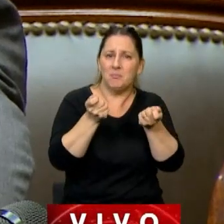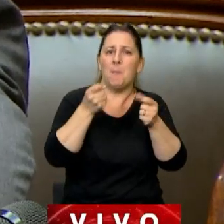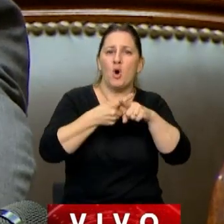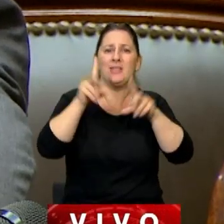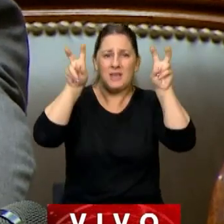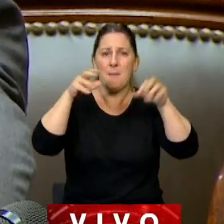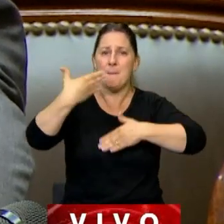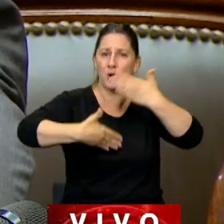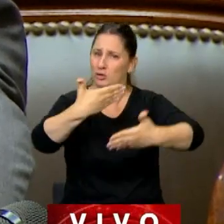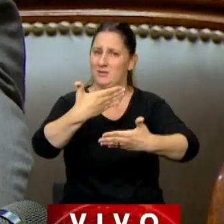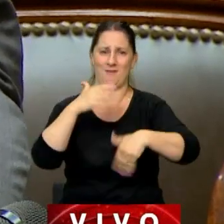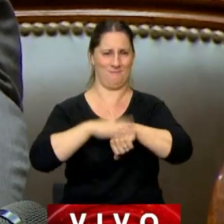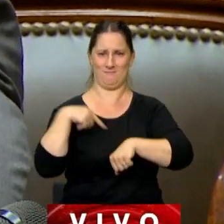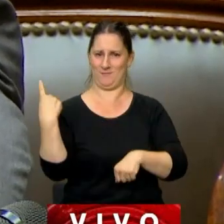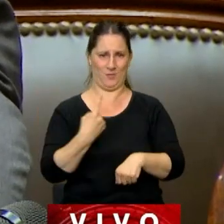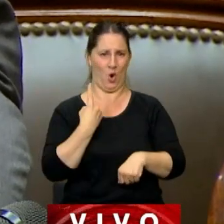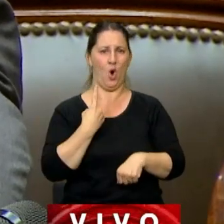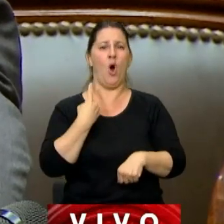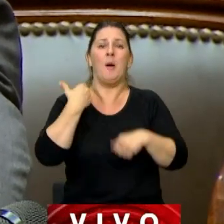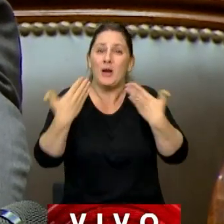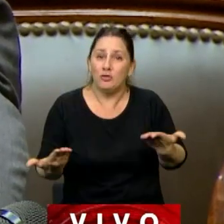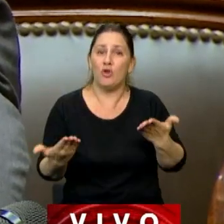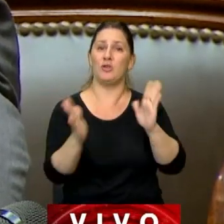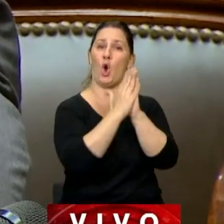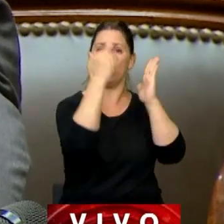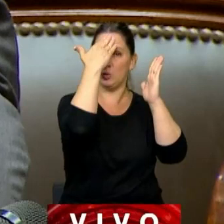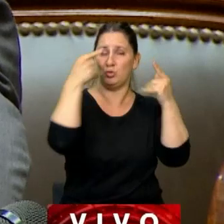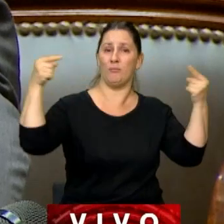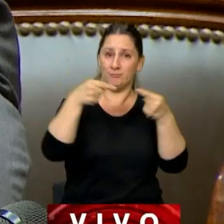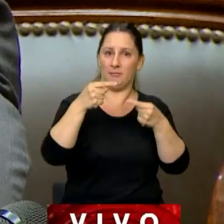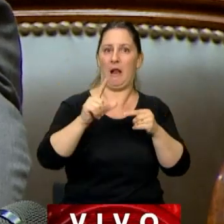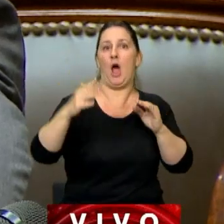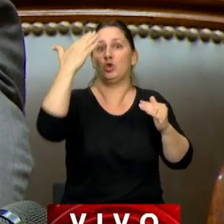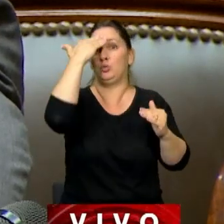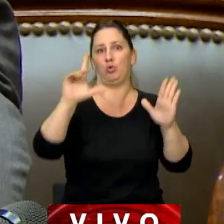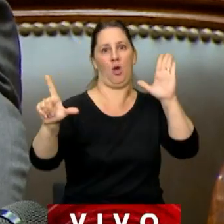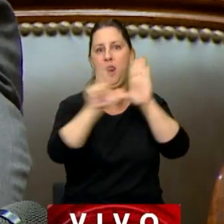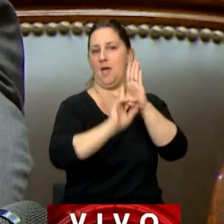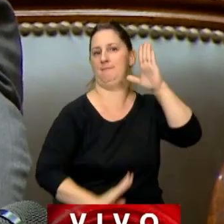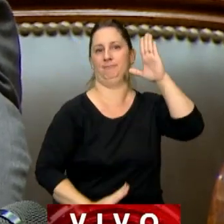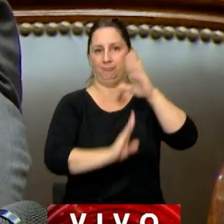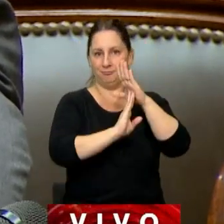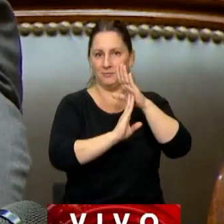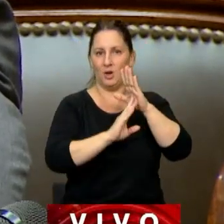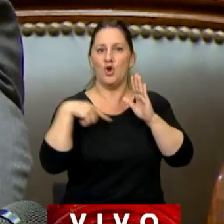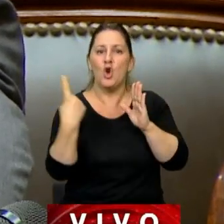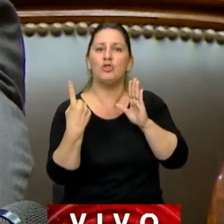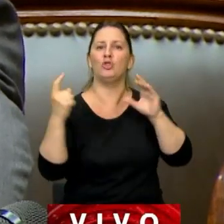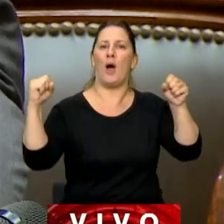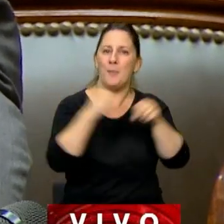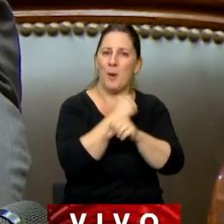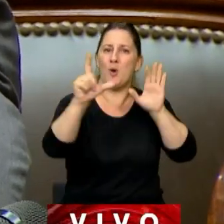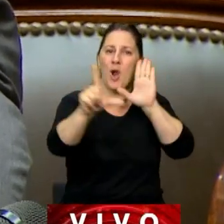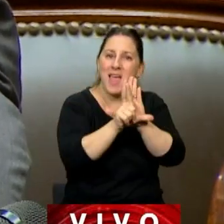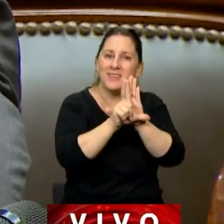procesal, porque estamos violando la Constitución, nuestra ley de leyes. No podemos sancionar leyes